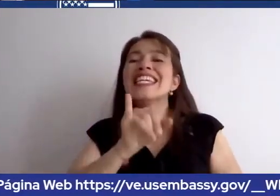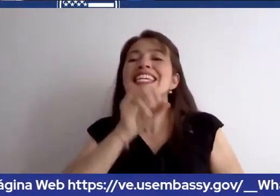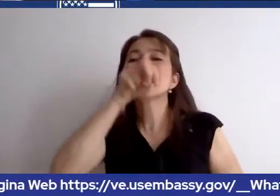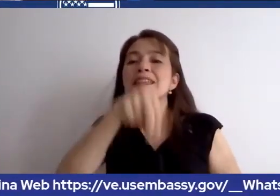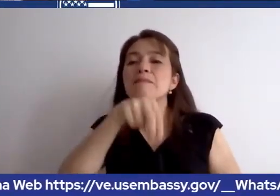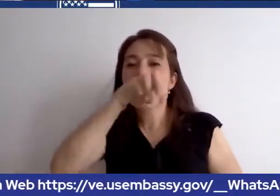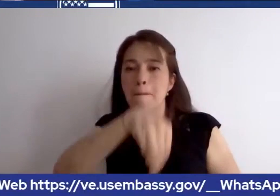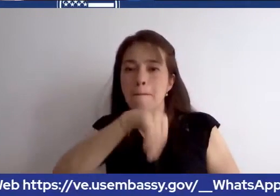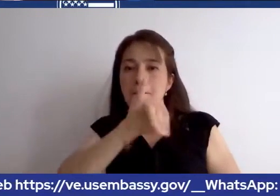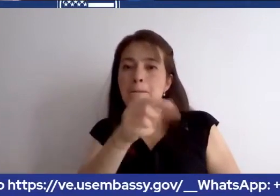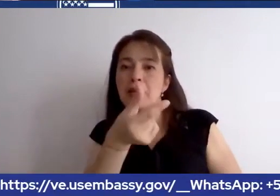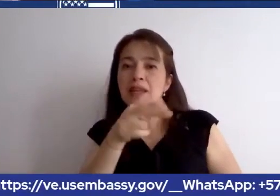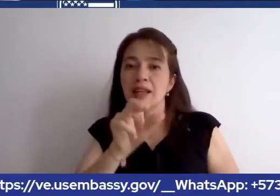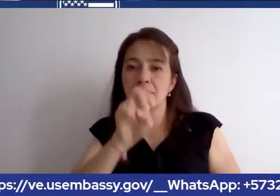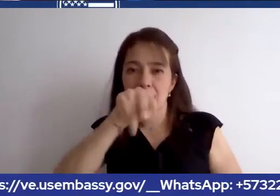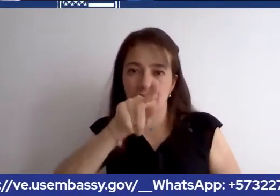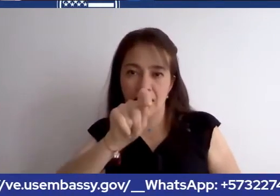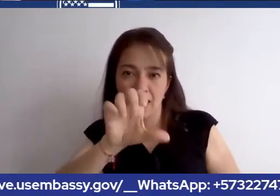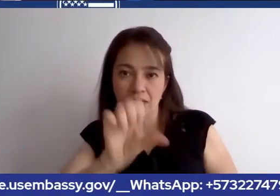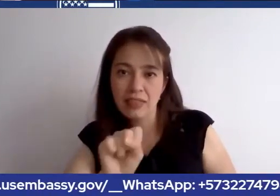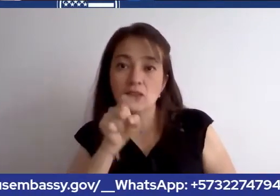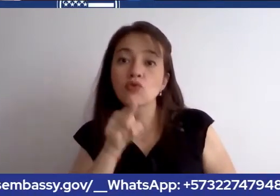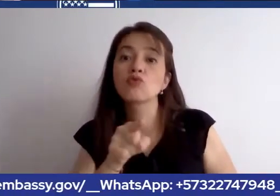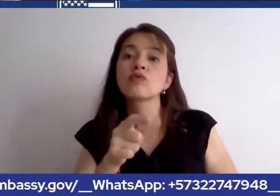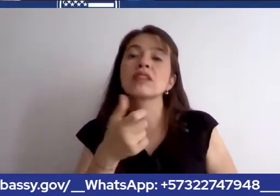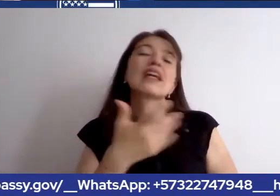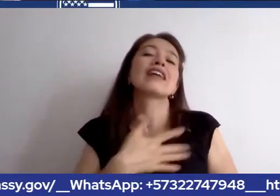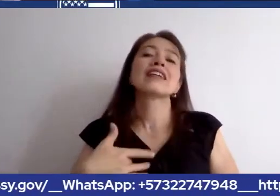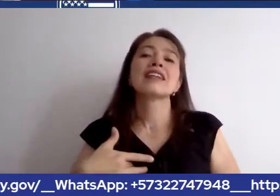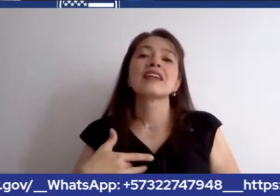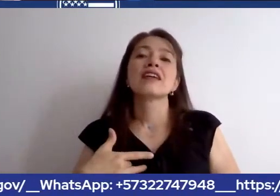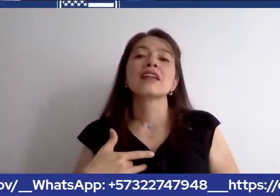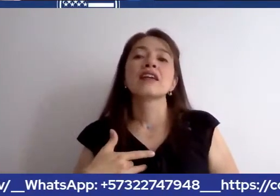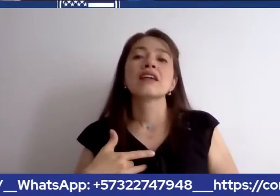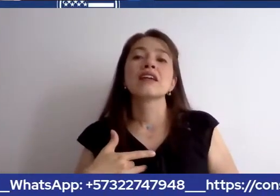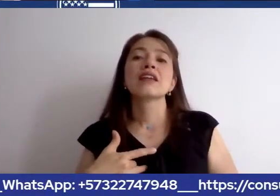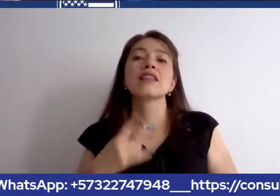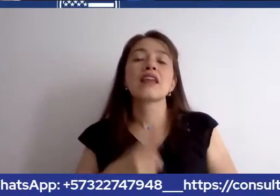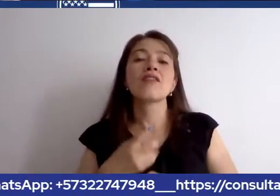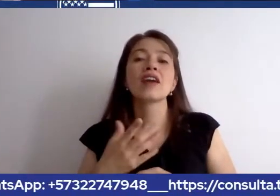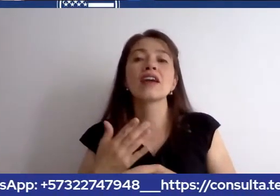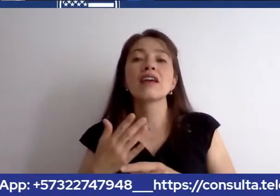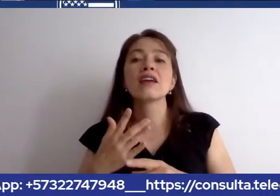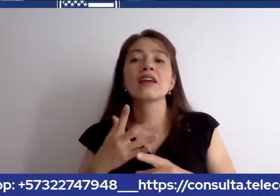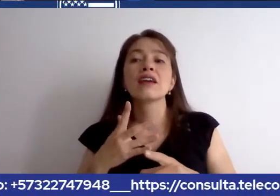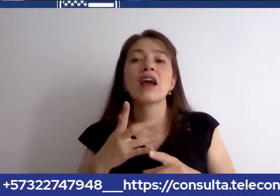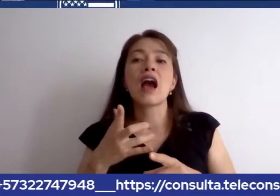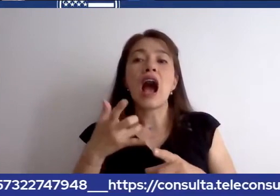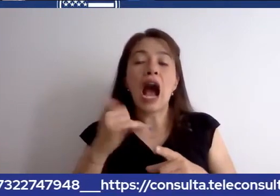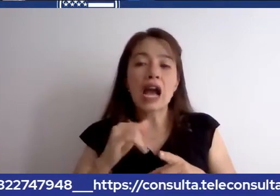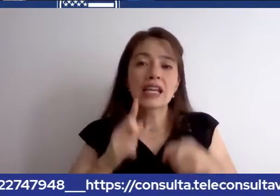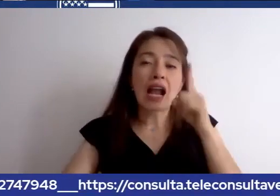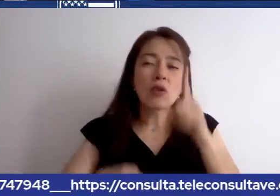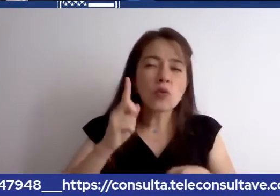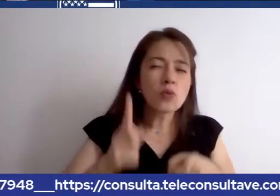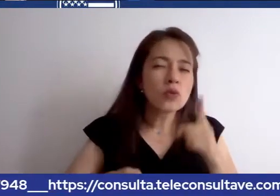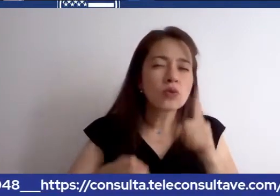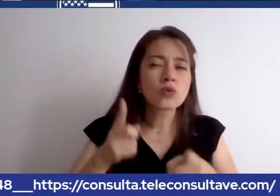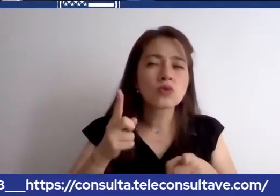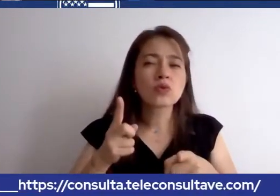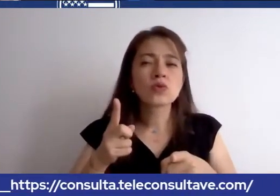quiere renovar su visa de b1 b2 en algunos casos hay una opción de